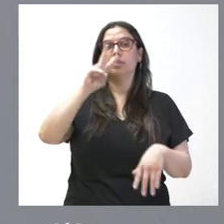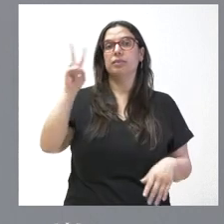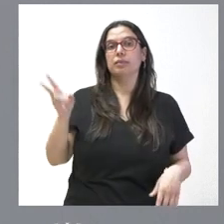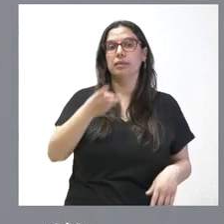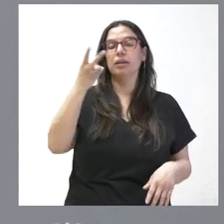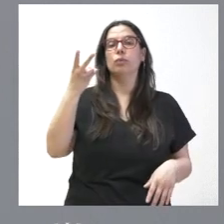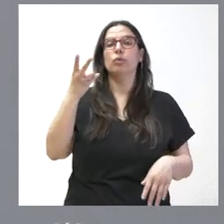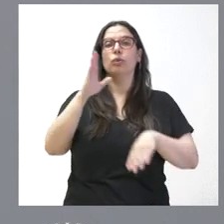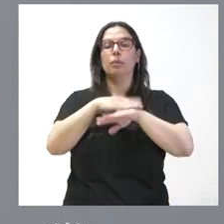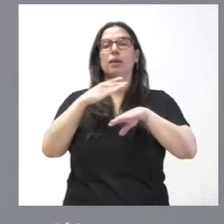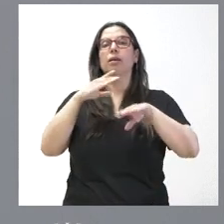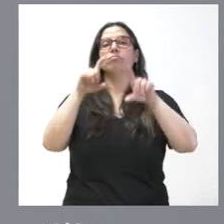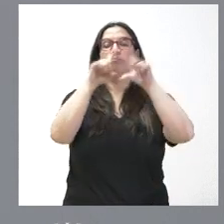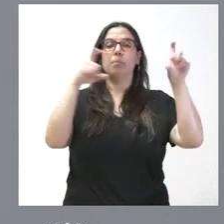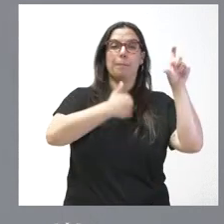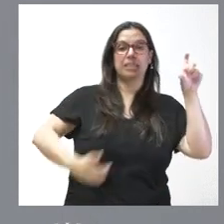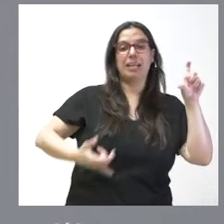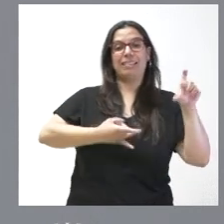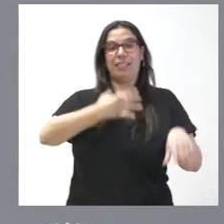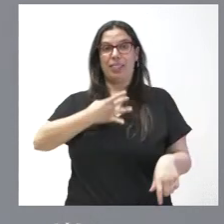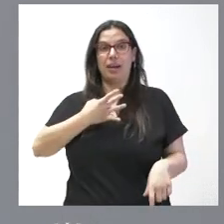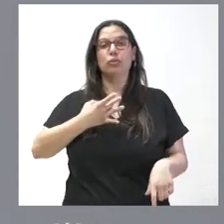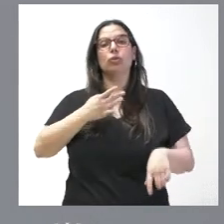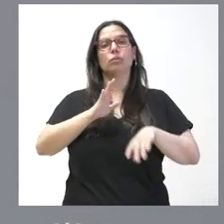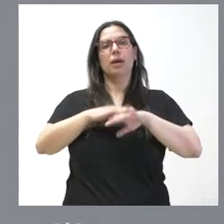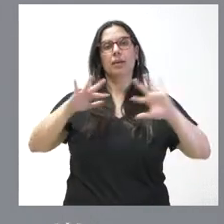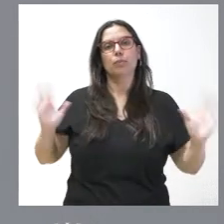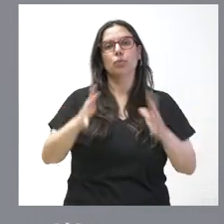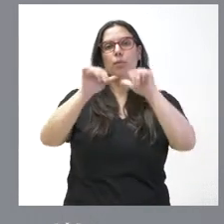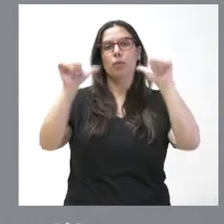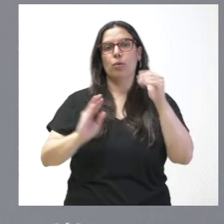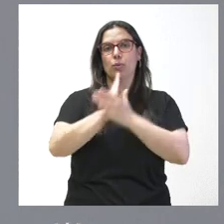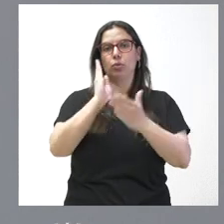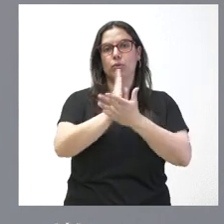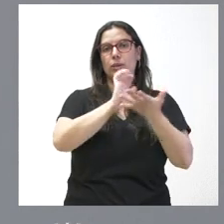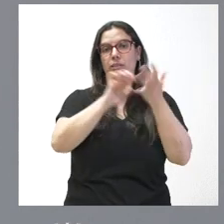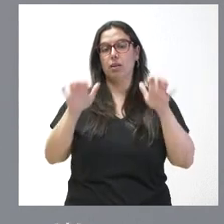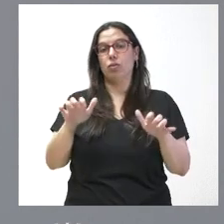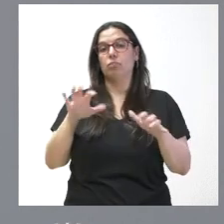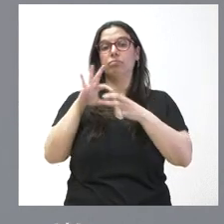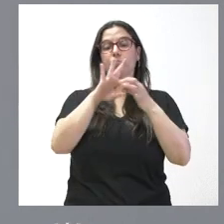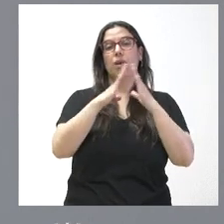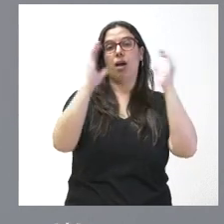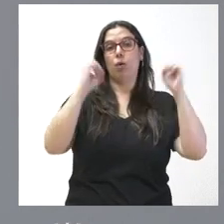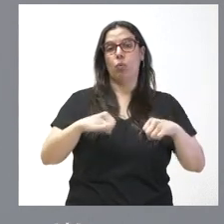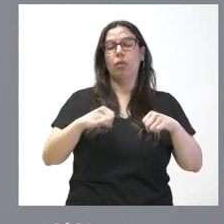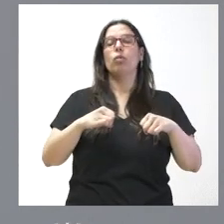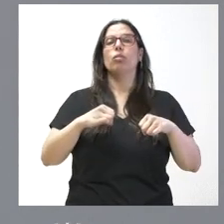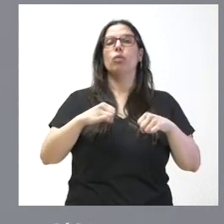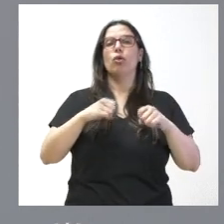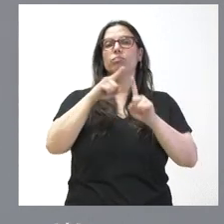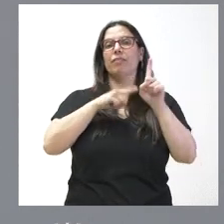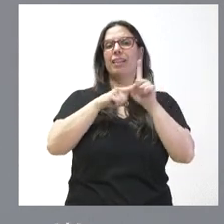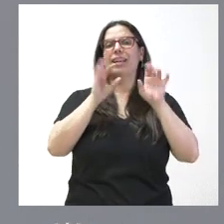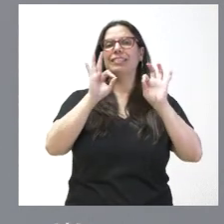sociales y económicos de Castilla y León para impulsar el modelo productivo de Castilla y León de acuerdo con el acuerdo marco de competitividad. Se trata